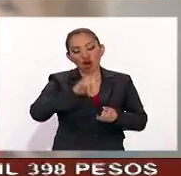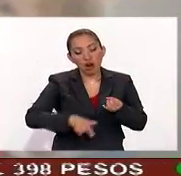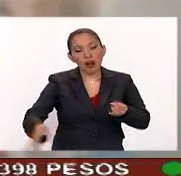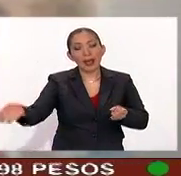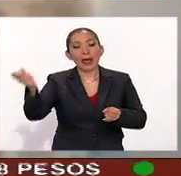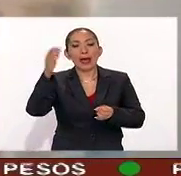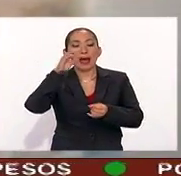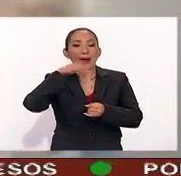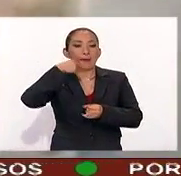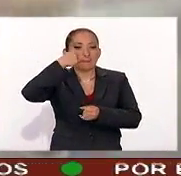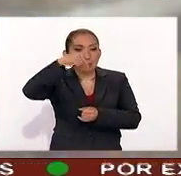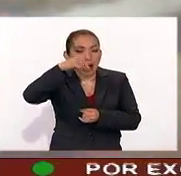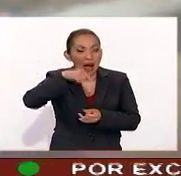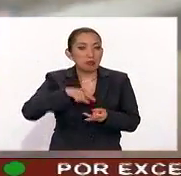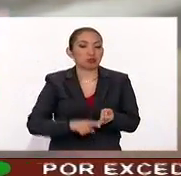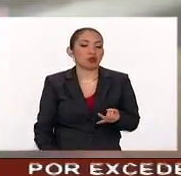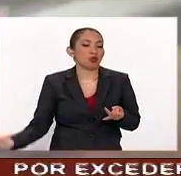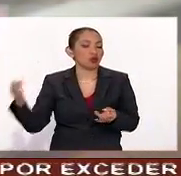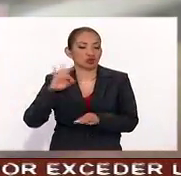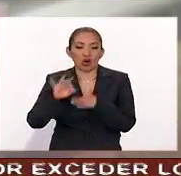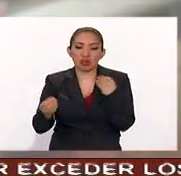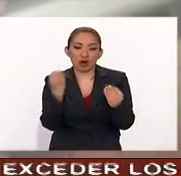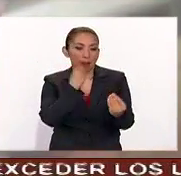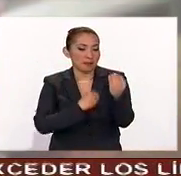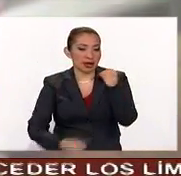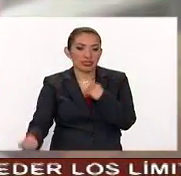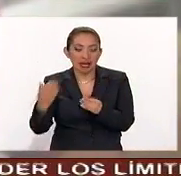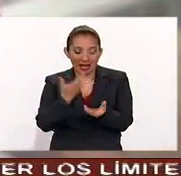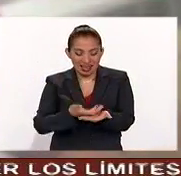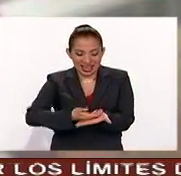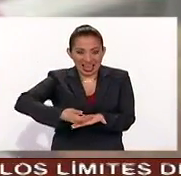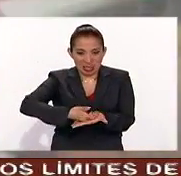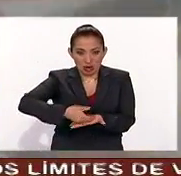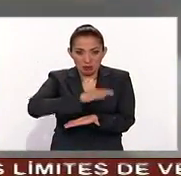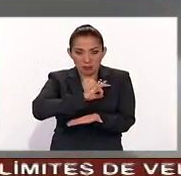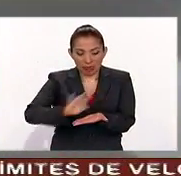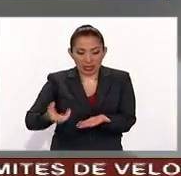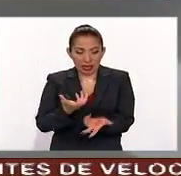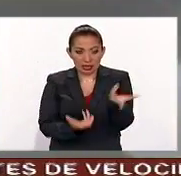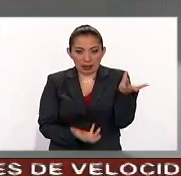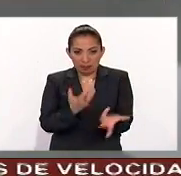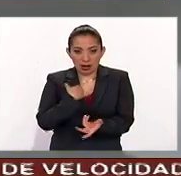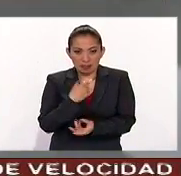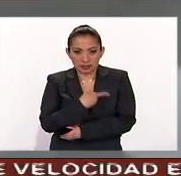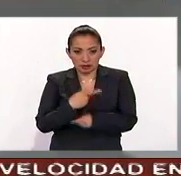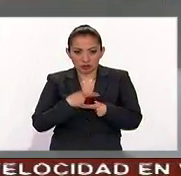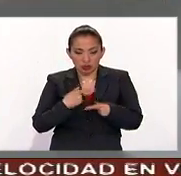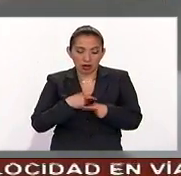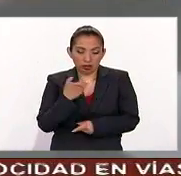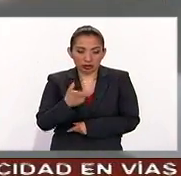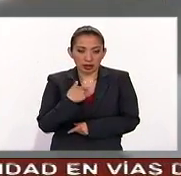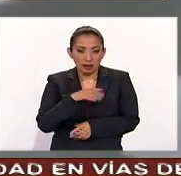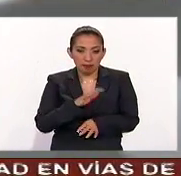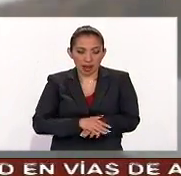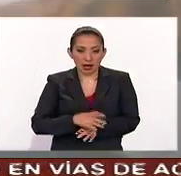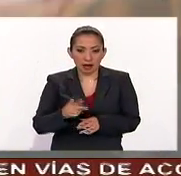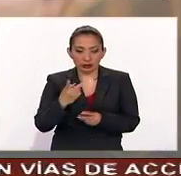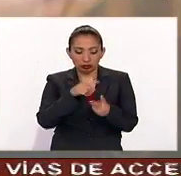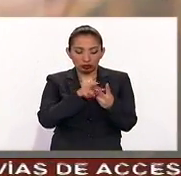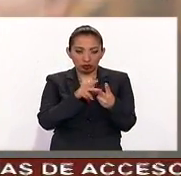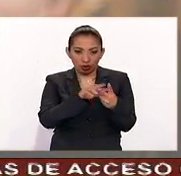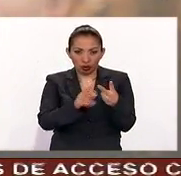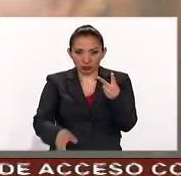pavos, todas esas cosas que tienen caldos que pueden quemar a la gente. Esas son las dos principales causas